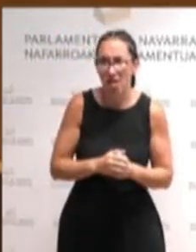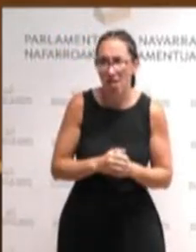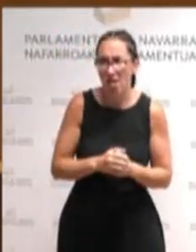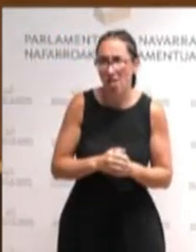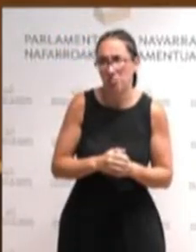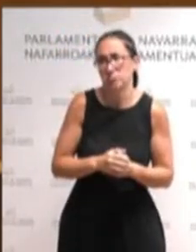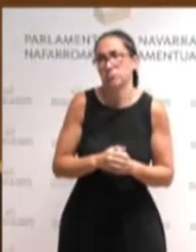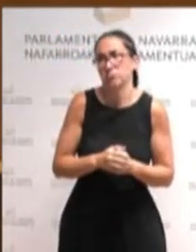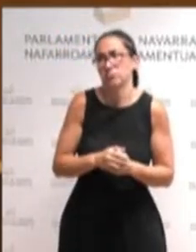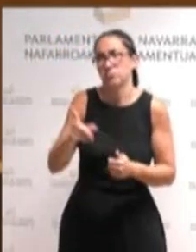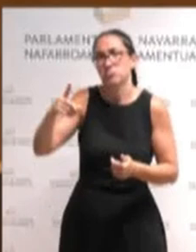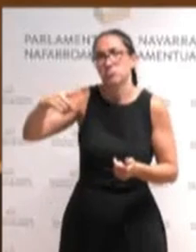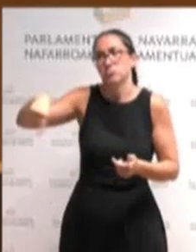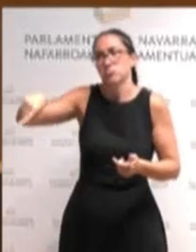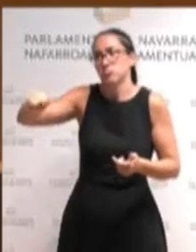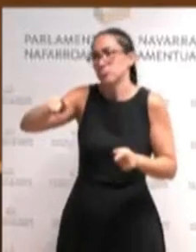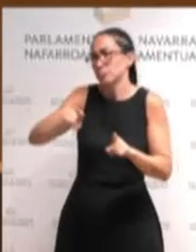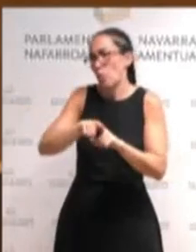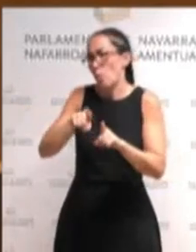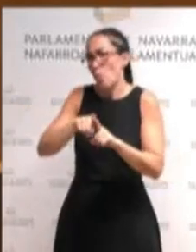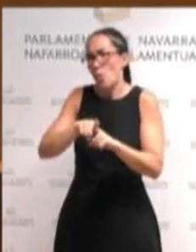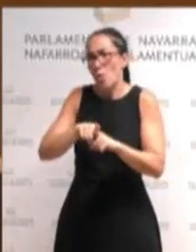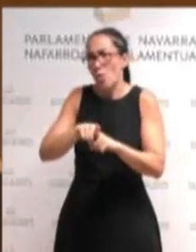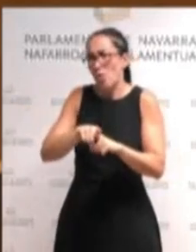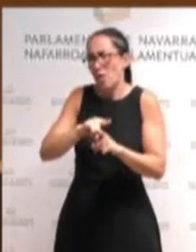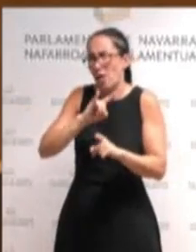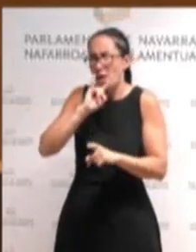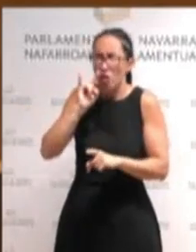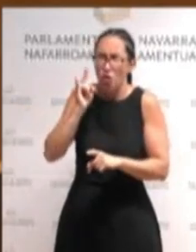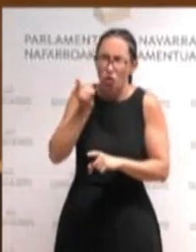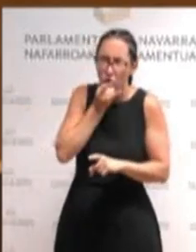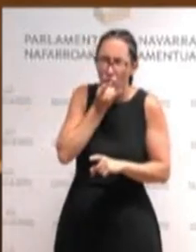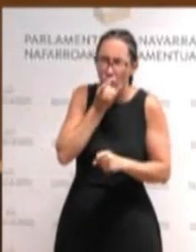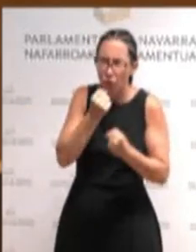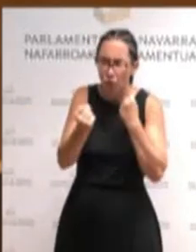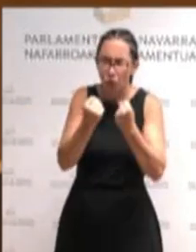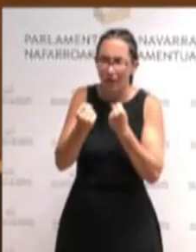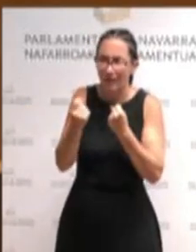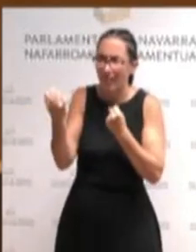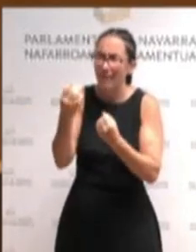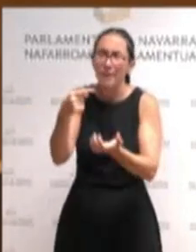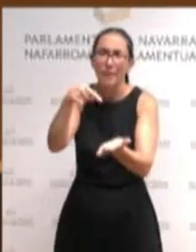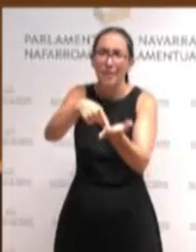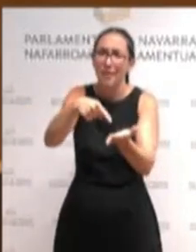cometido al no exigir compromiso a la empresa.